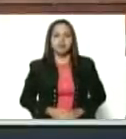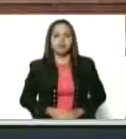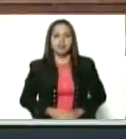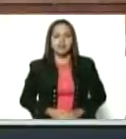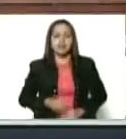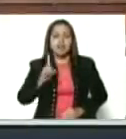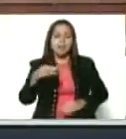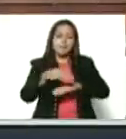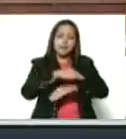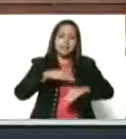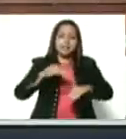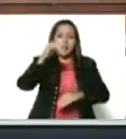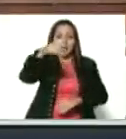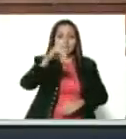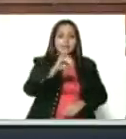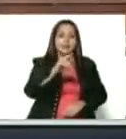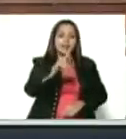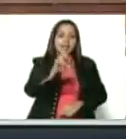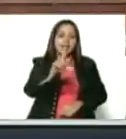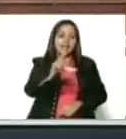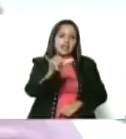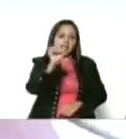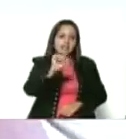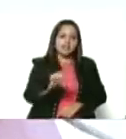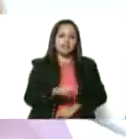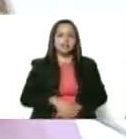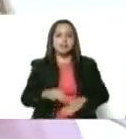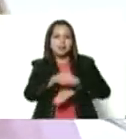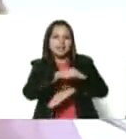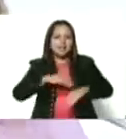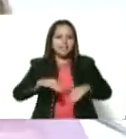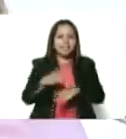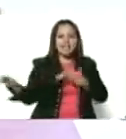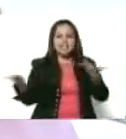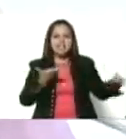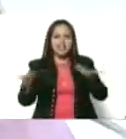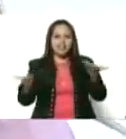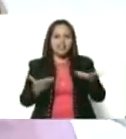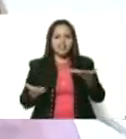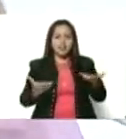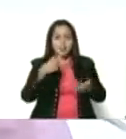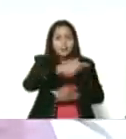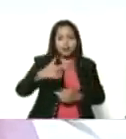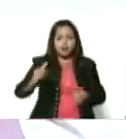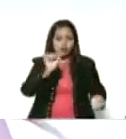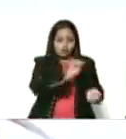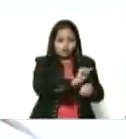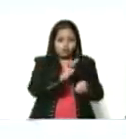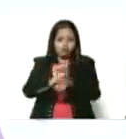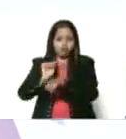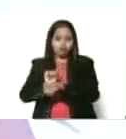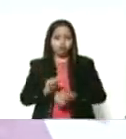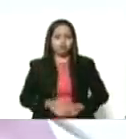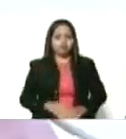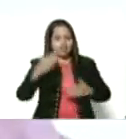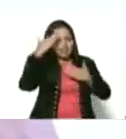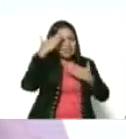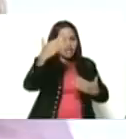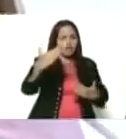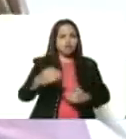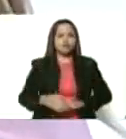Mireles Contreras, ministra del Poder Popular para el Servicio Penitenciario. Mireles, saludo.